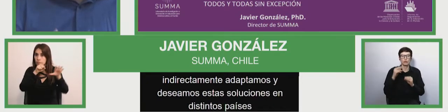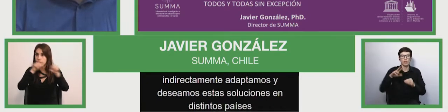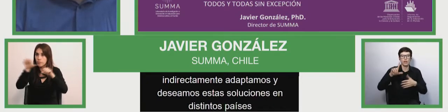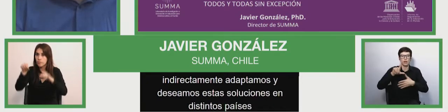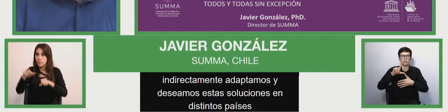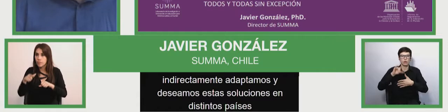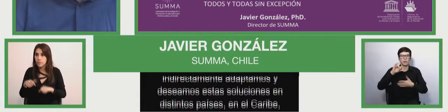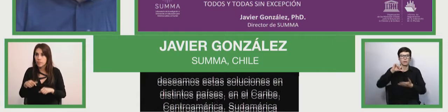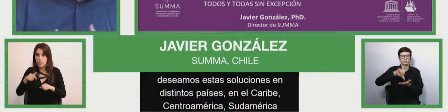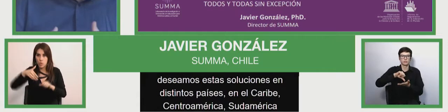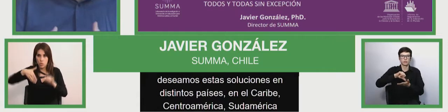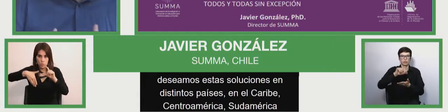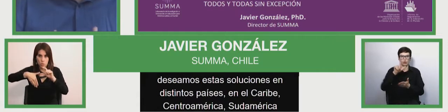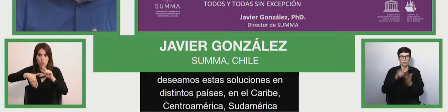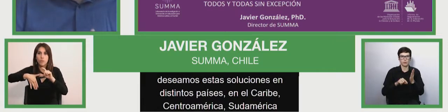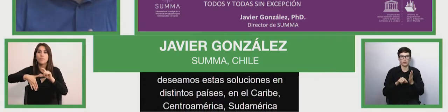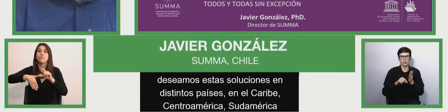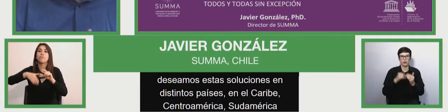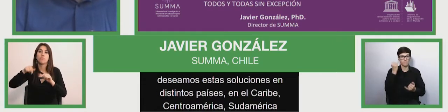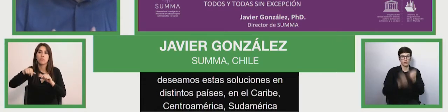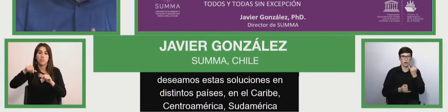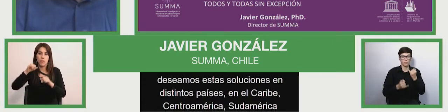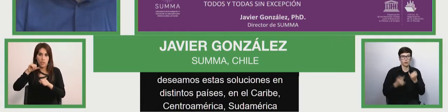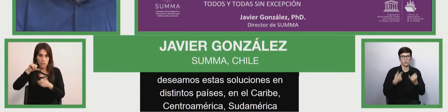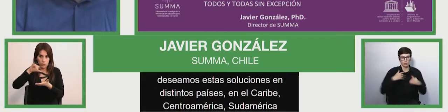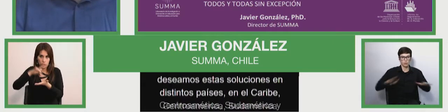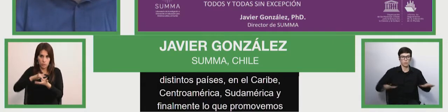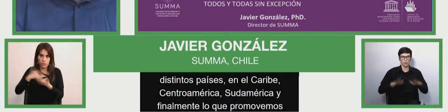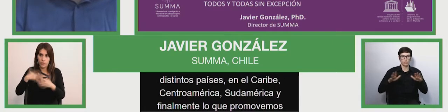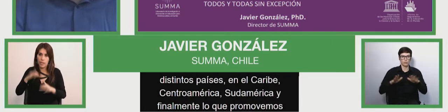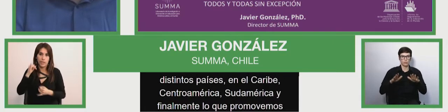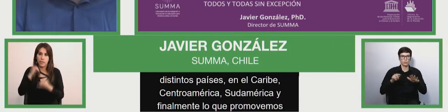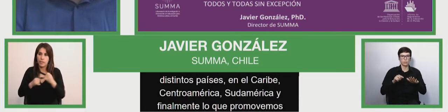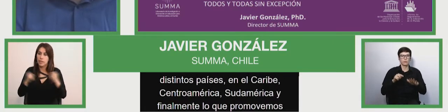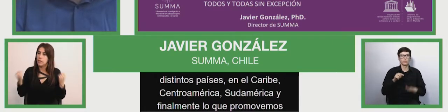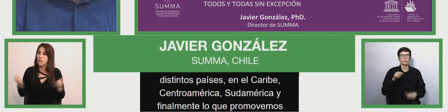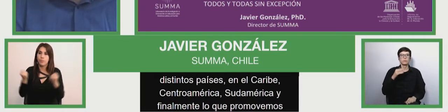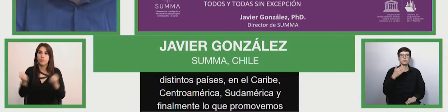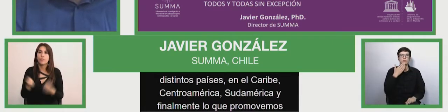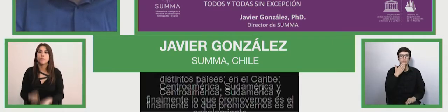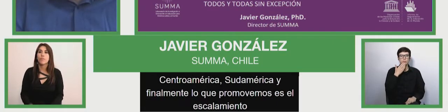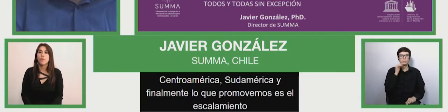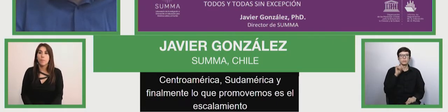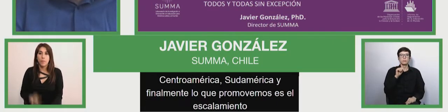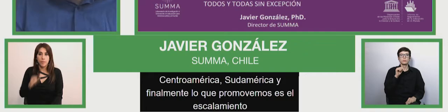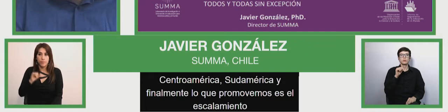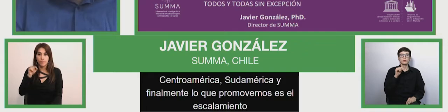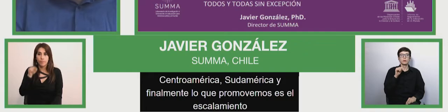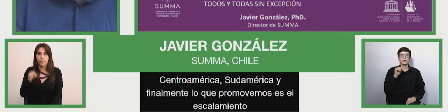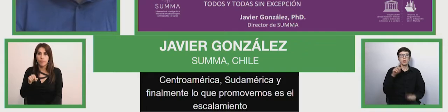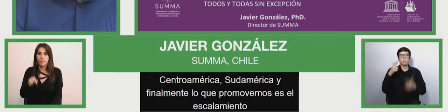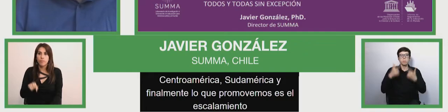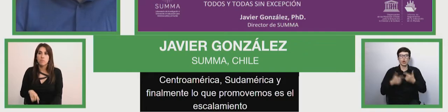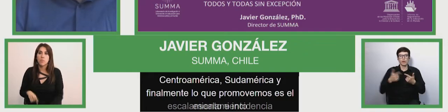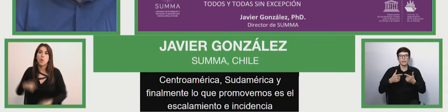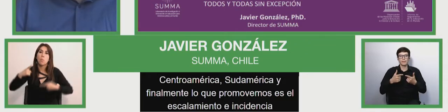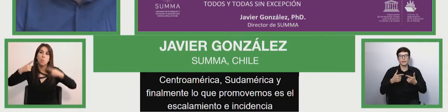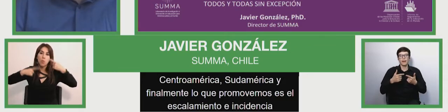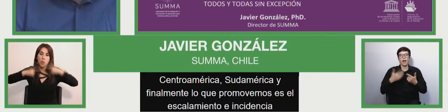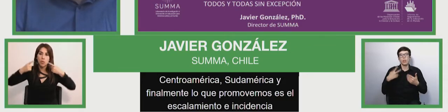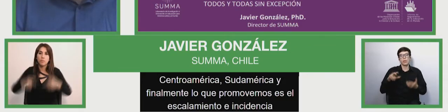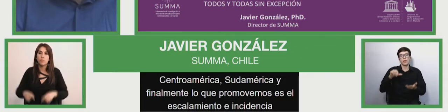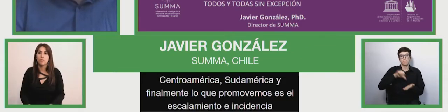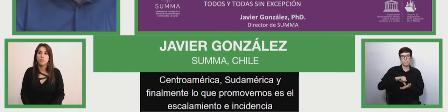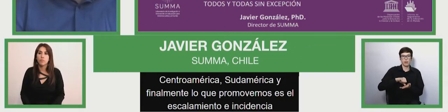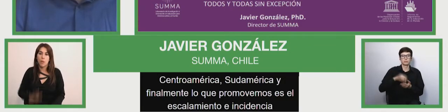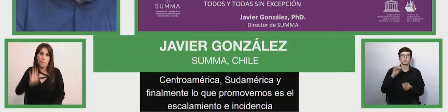lo que promovemos es el, es el escalamiento y la incidencia, tanto como digo, a nivel de políticas macro, como pueden ser en